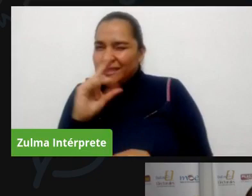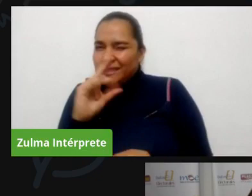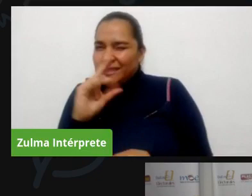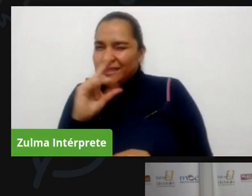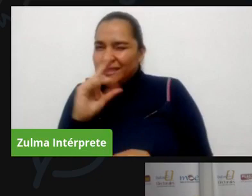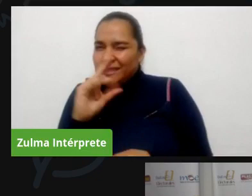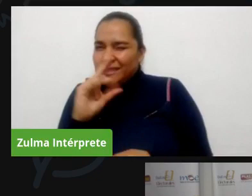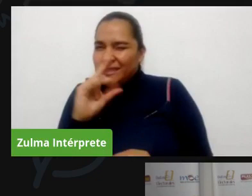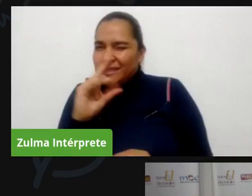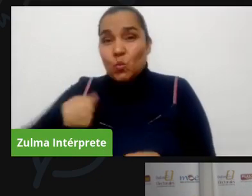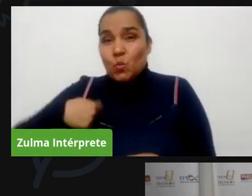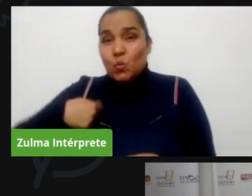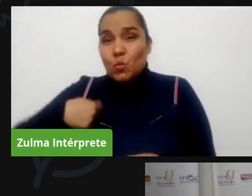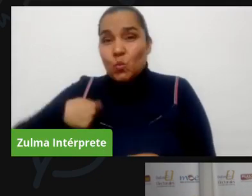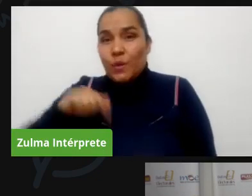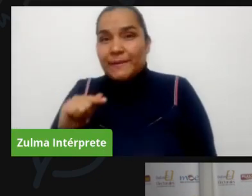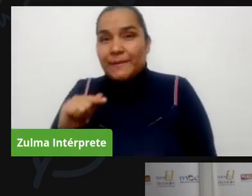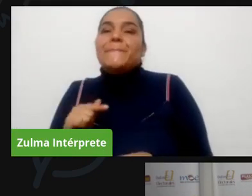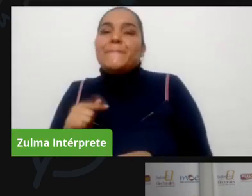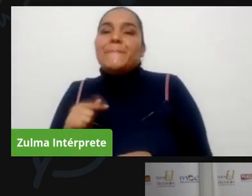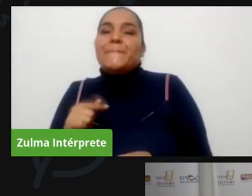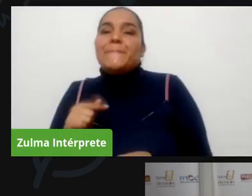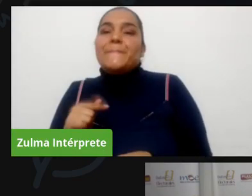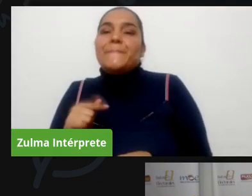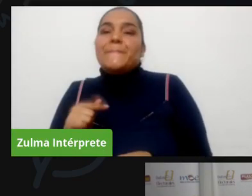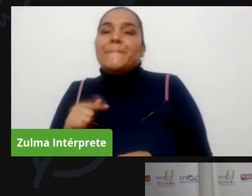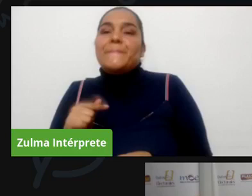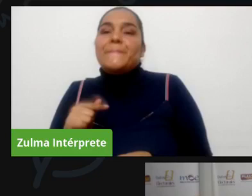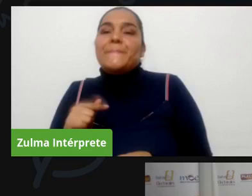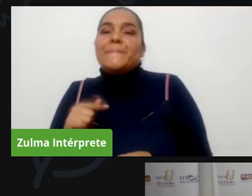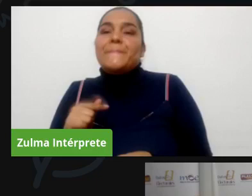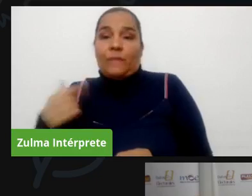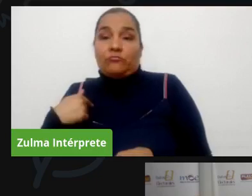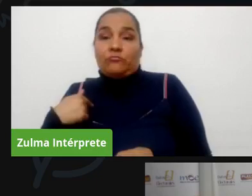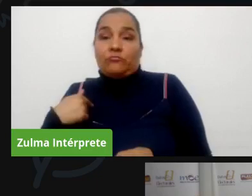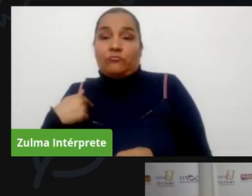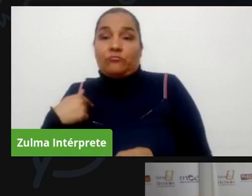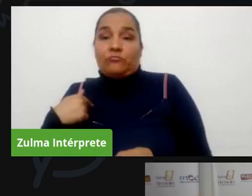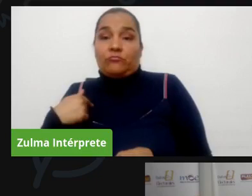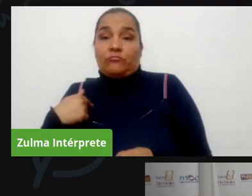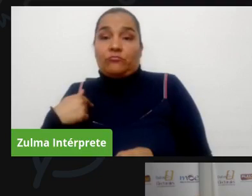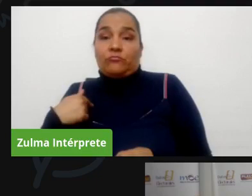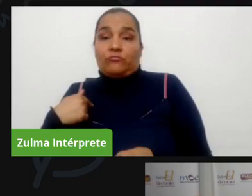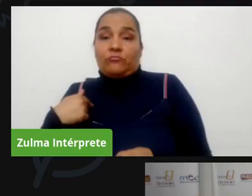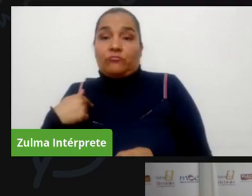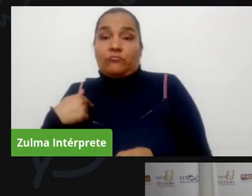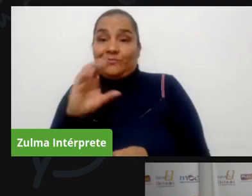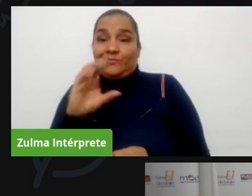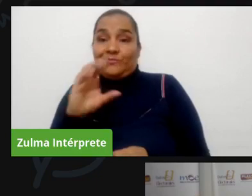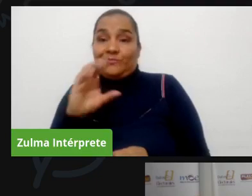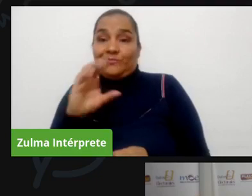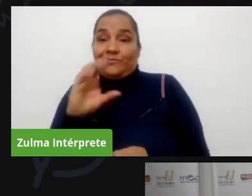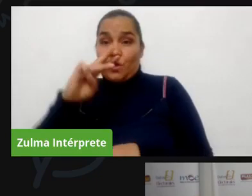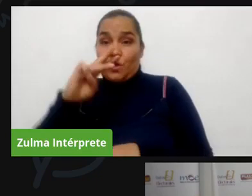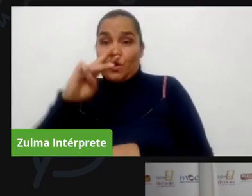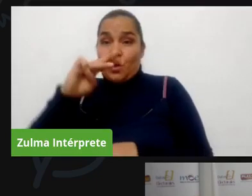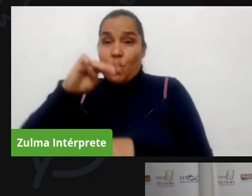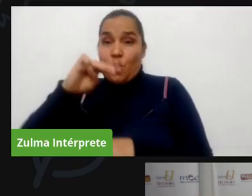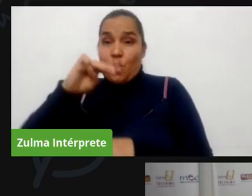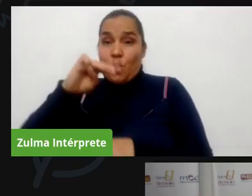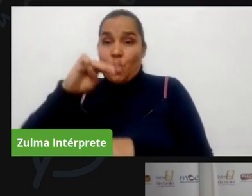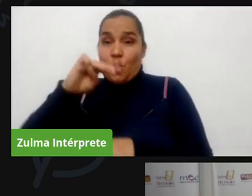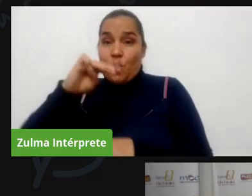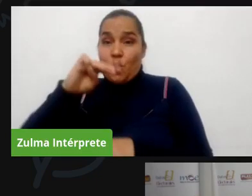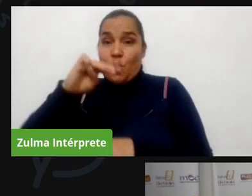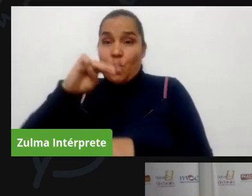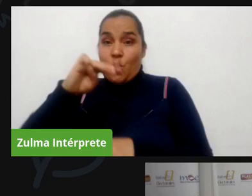hay algo que le parece extraño si hay algo que no le suena que le hace bulla que le saca roncha que dice eso como que no me parece